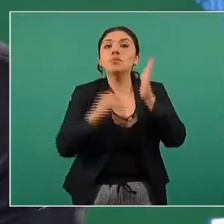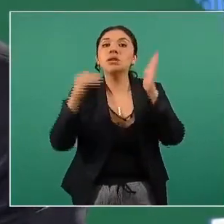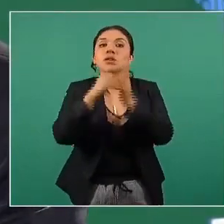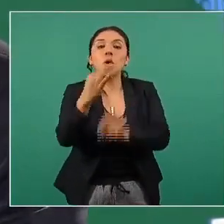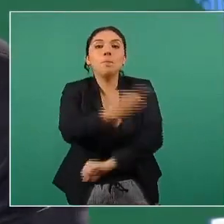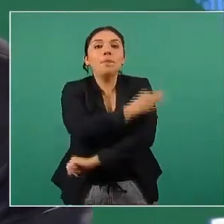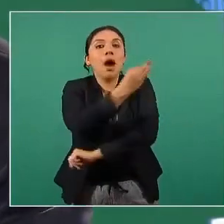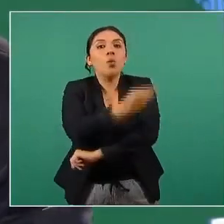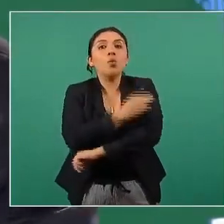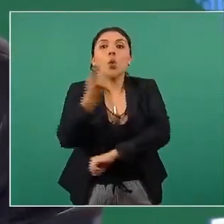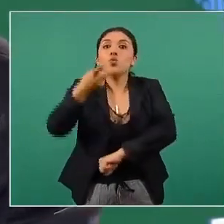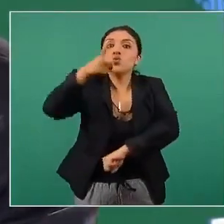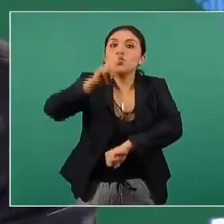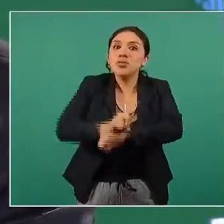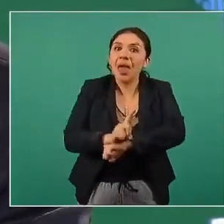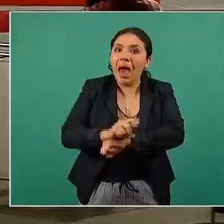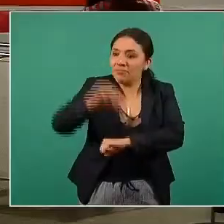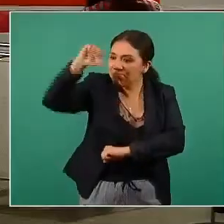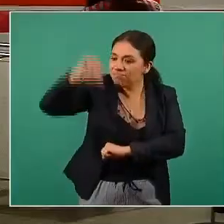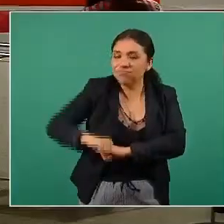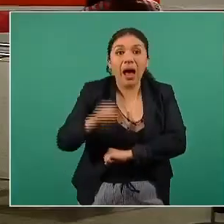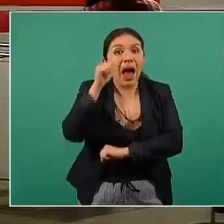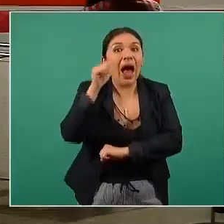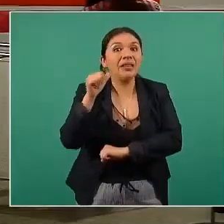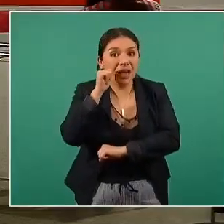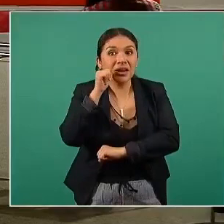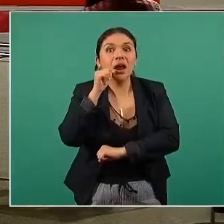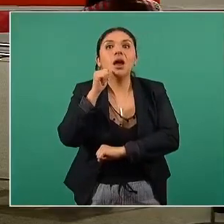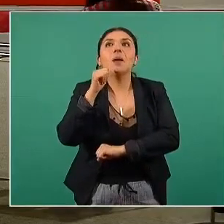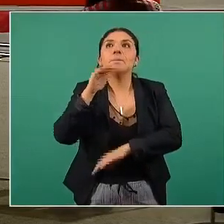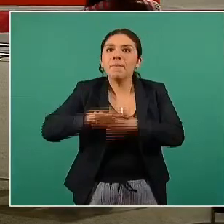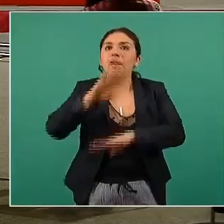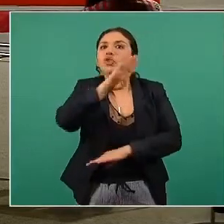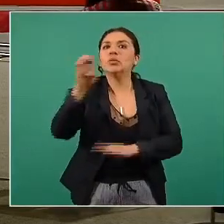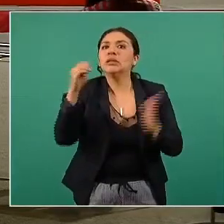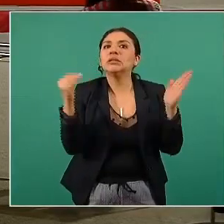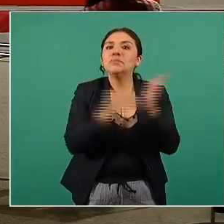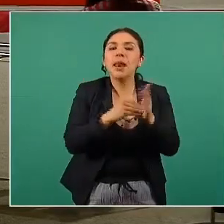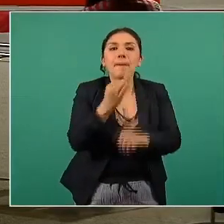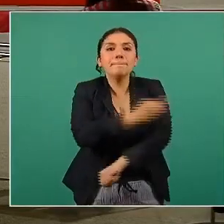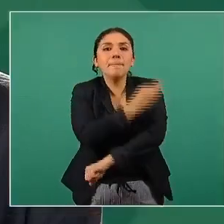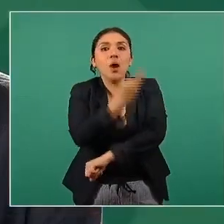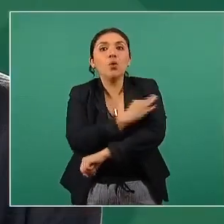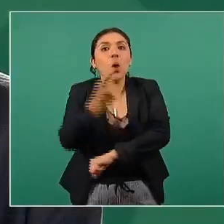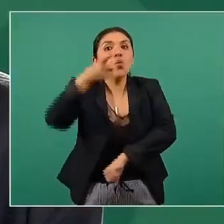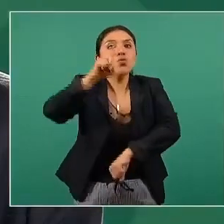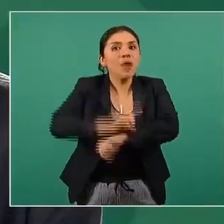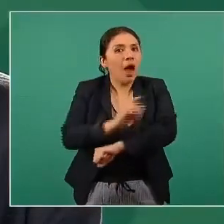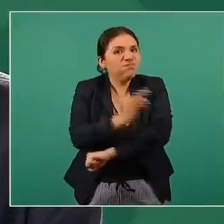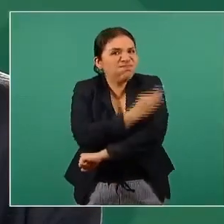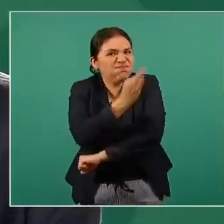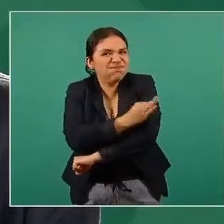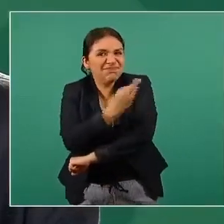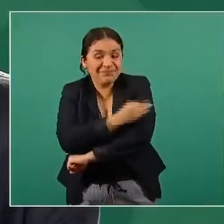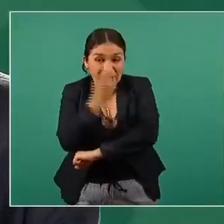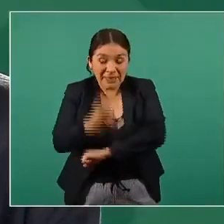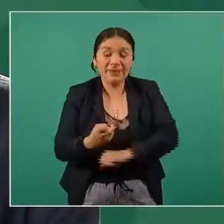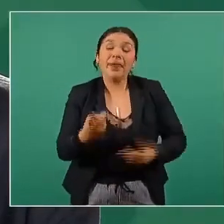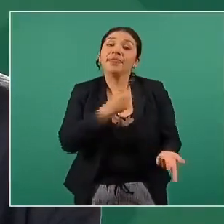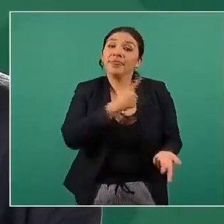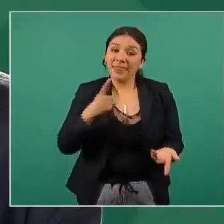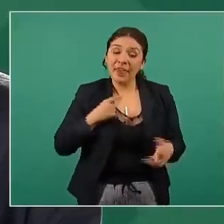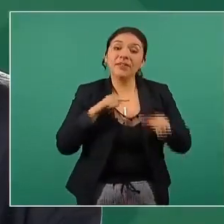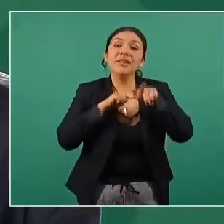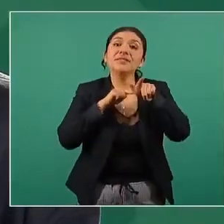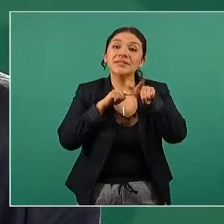de vacunas en un día y ayer a 900 mil vacunas en un solo día y debemos